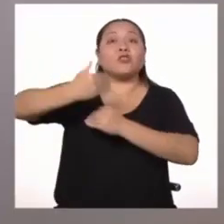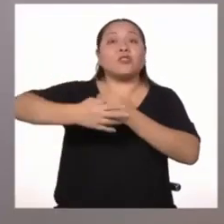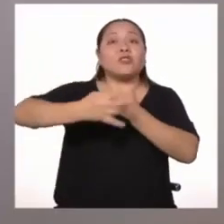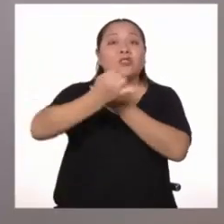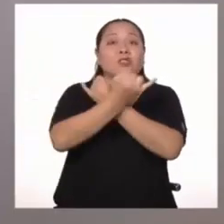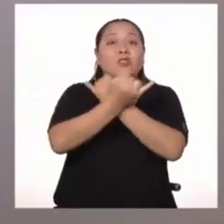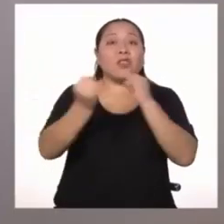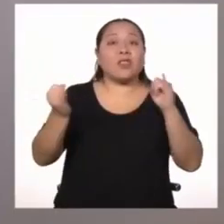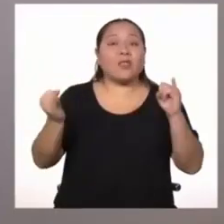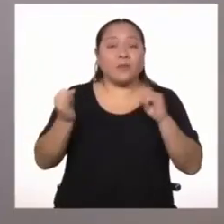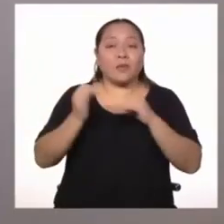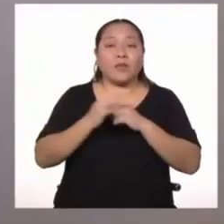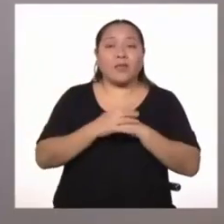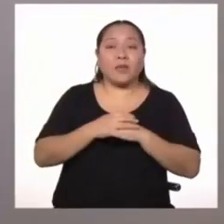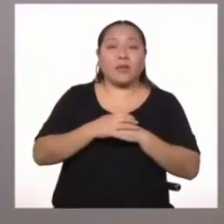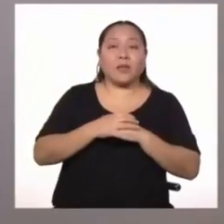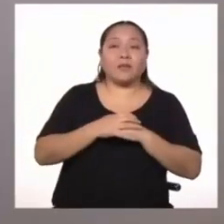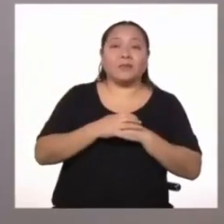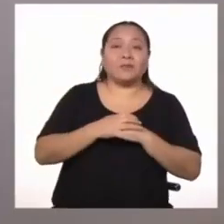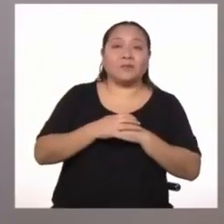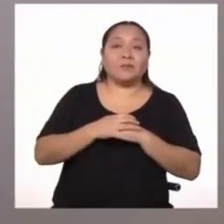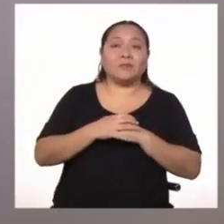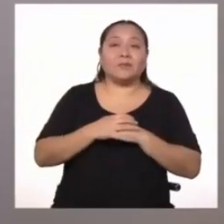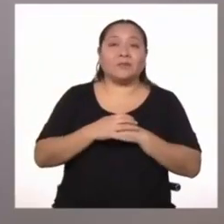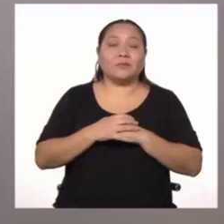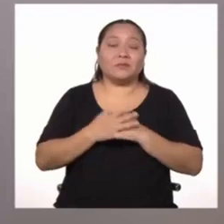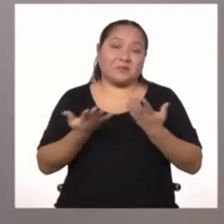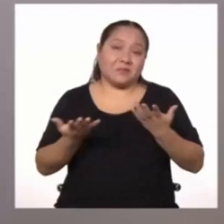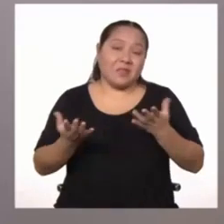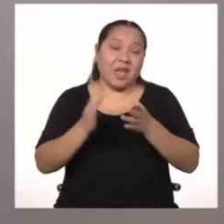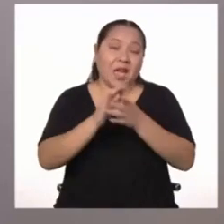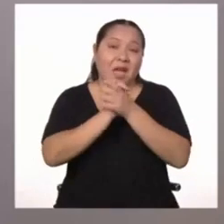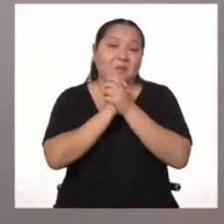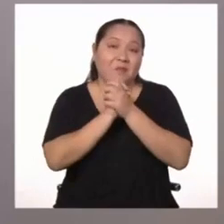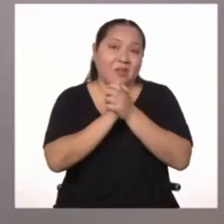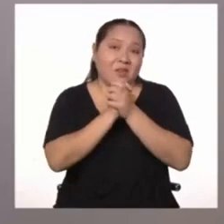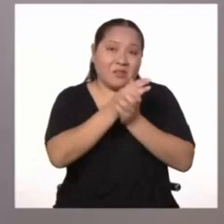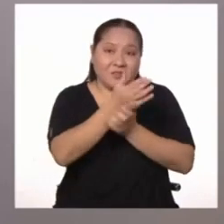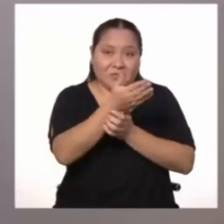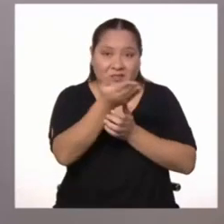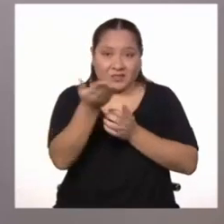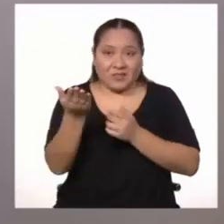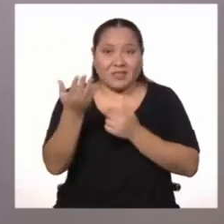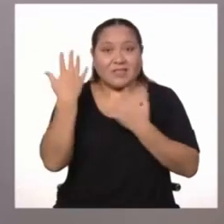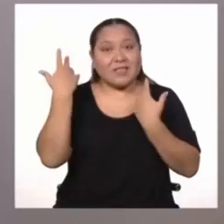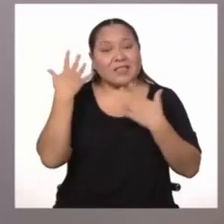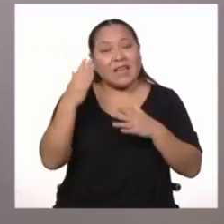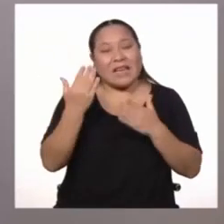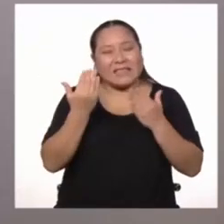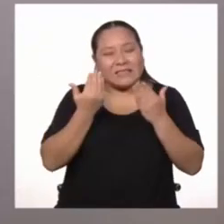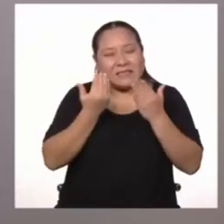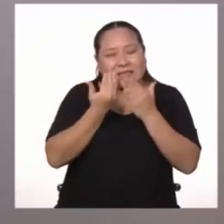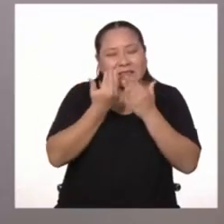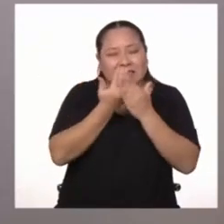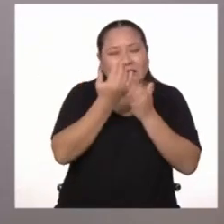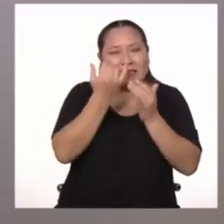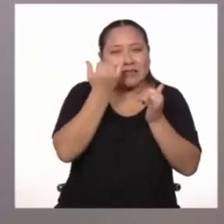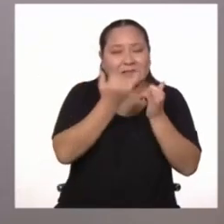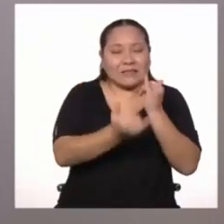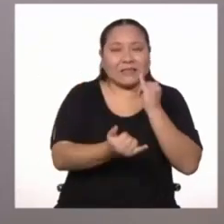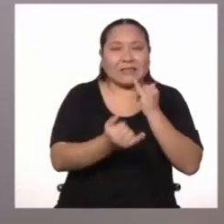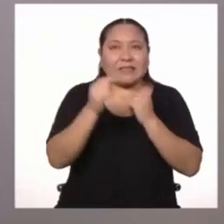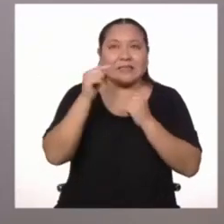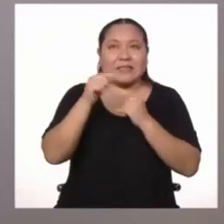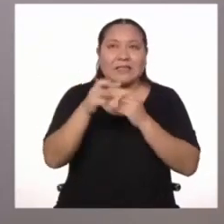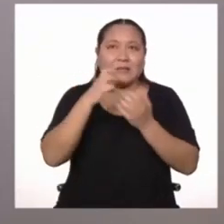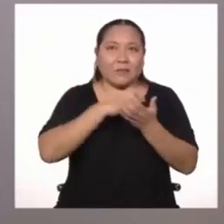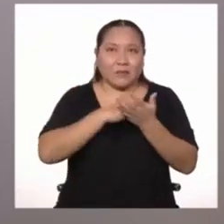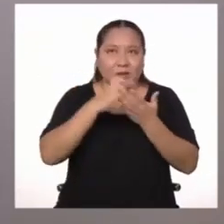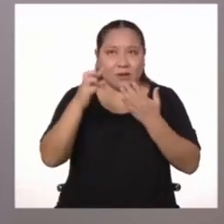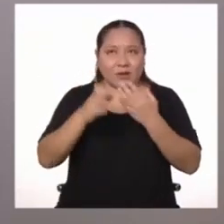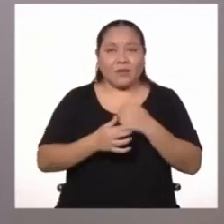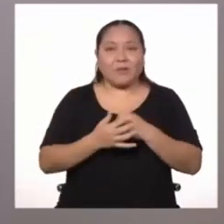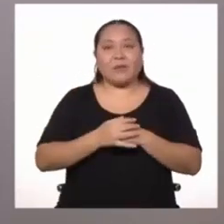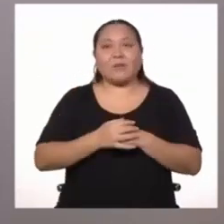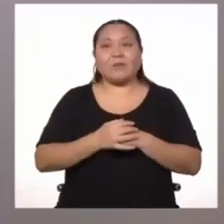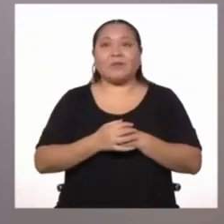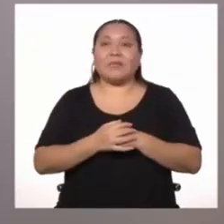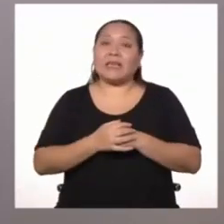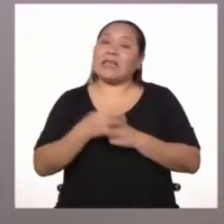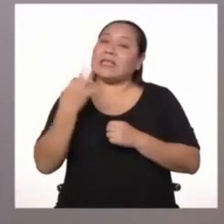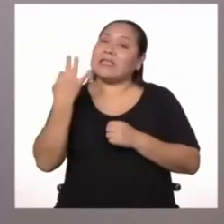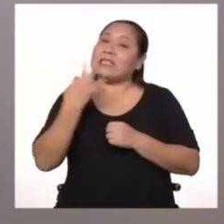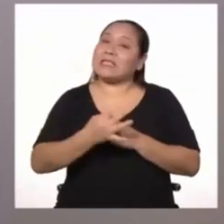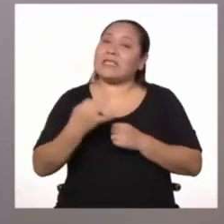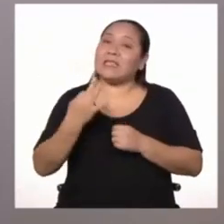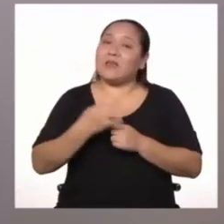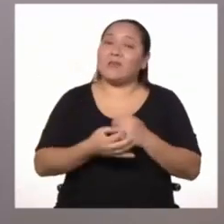independencia. Bueno, queridos amigos y amigas, ya estamos llegando a la parte final del programa. Y como